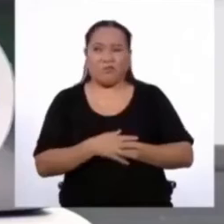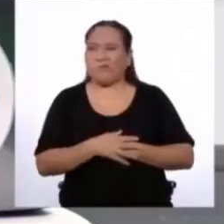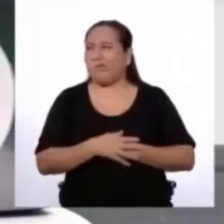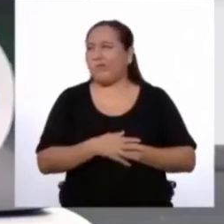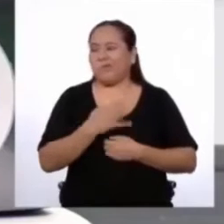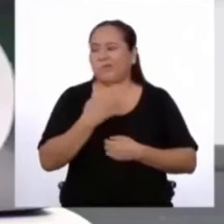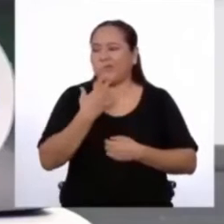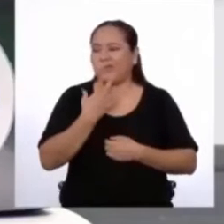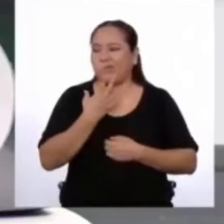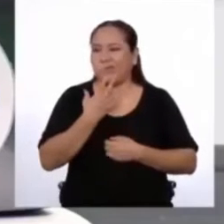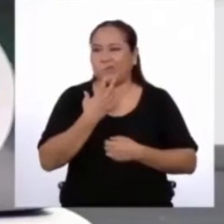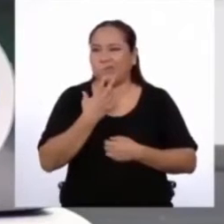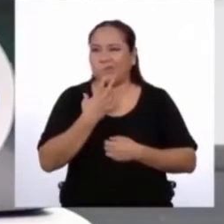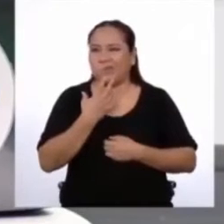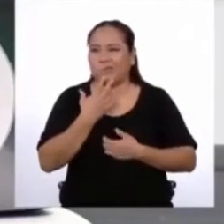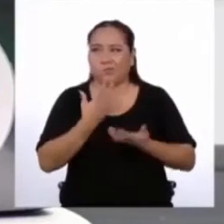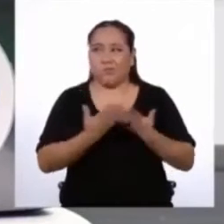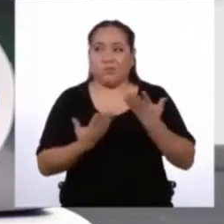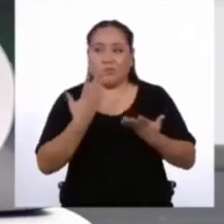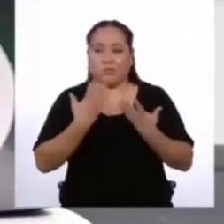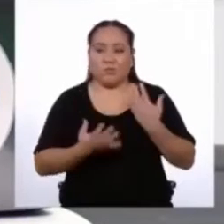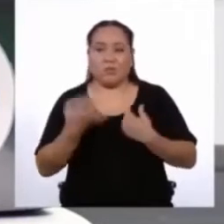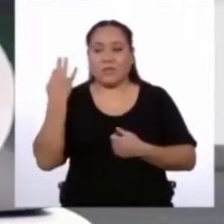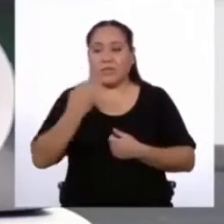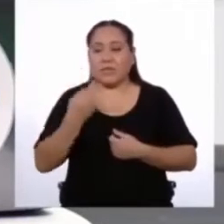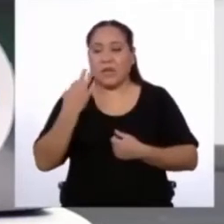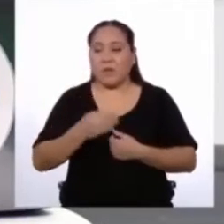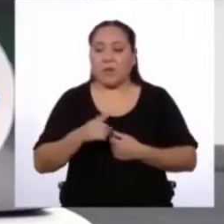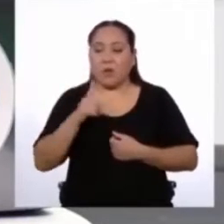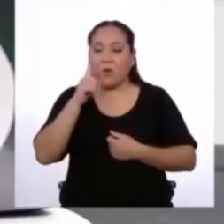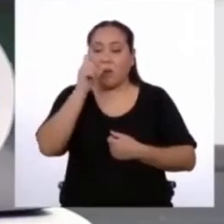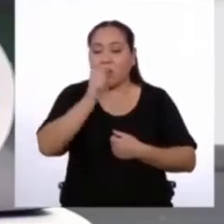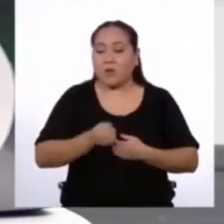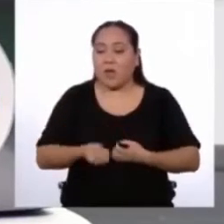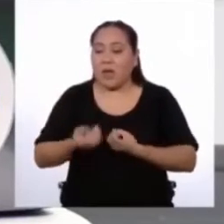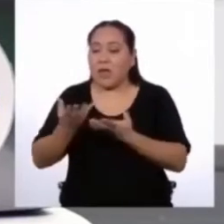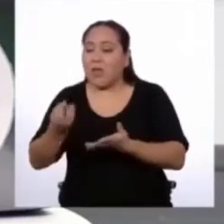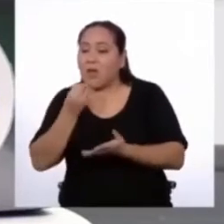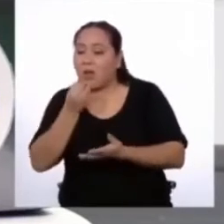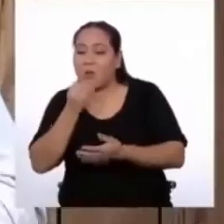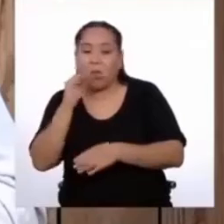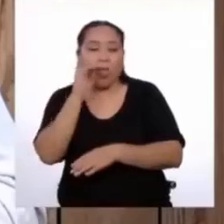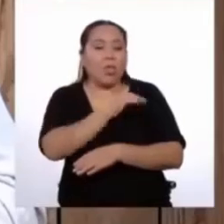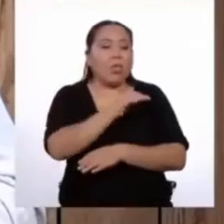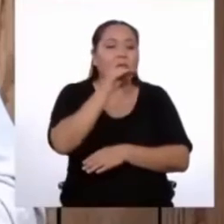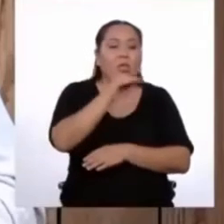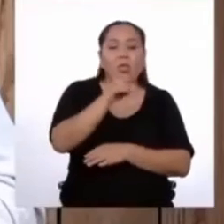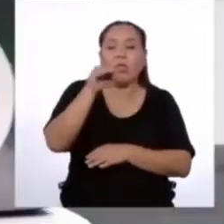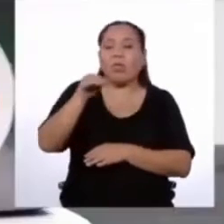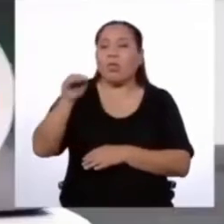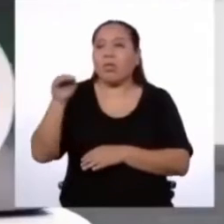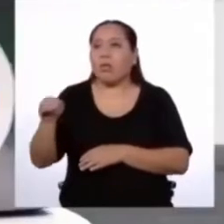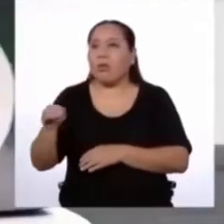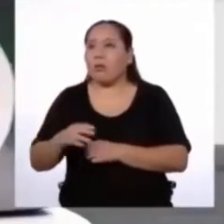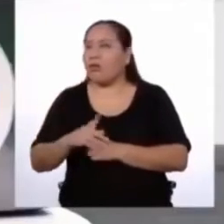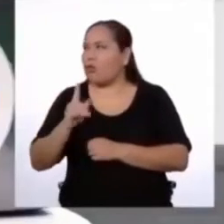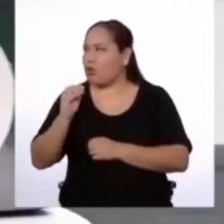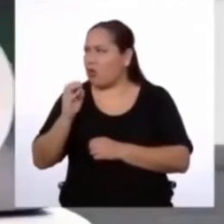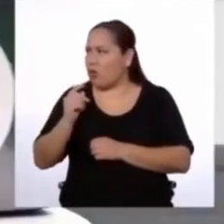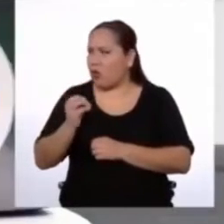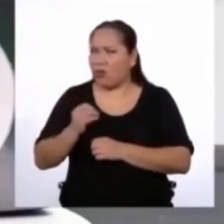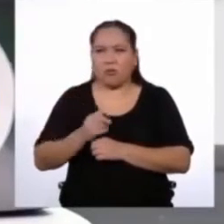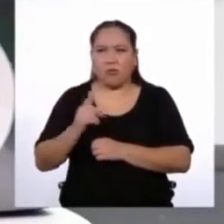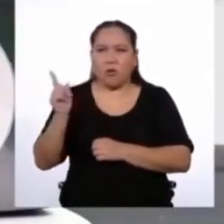Mmm, podría ser que siempre, cada vez que alguien le dé de comer, avise a todos. ¿Totó? No,